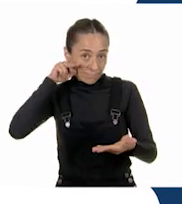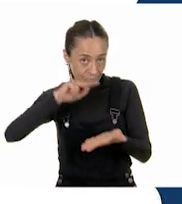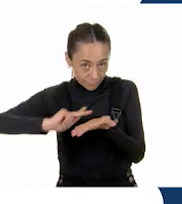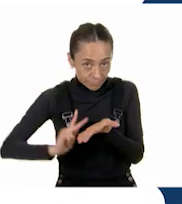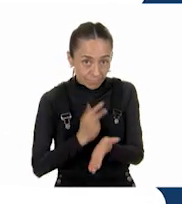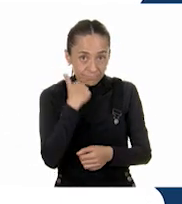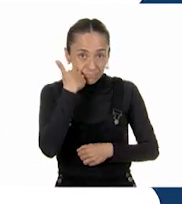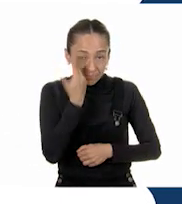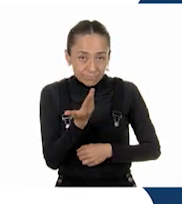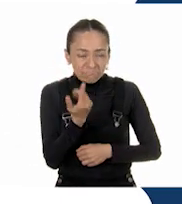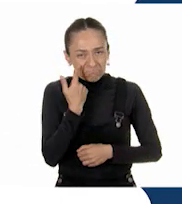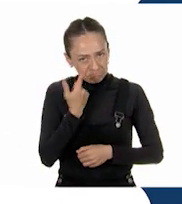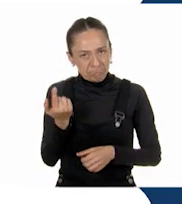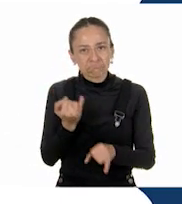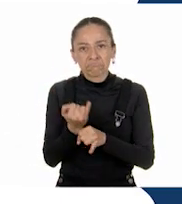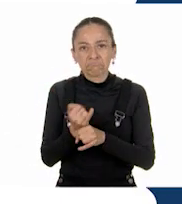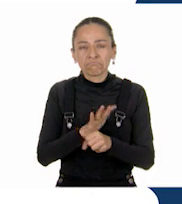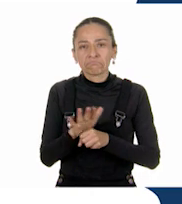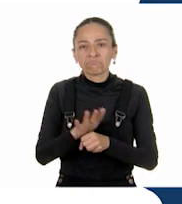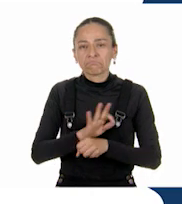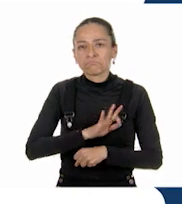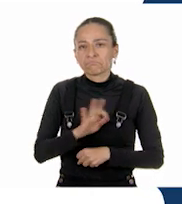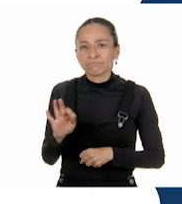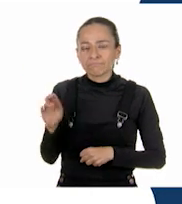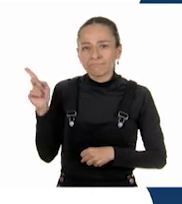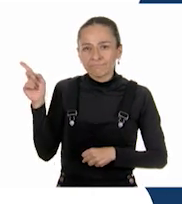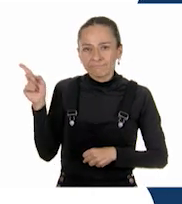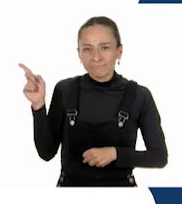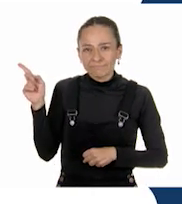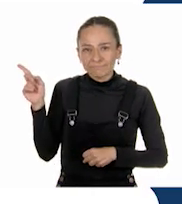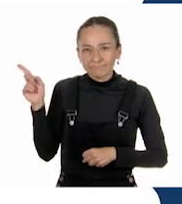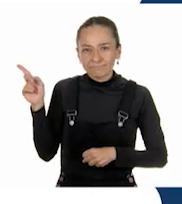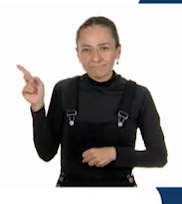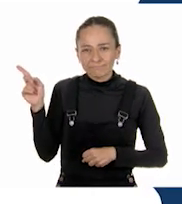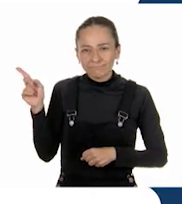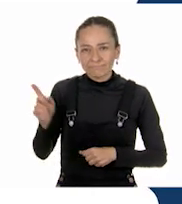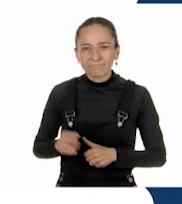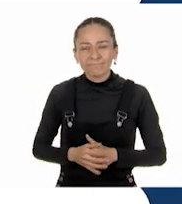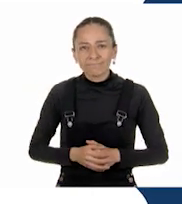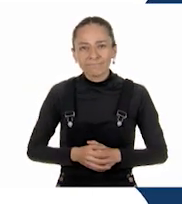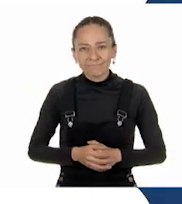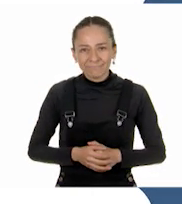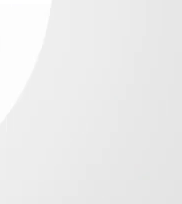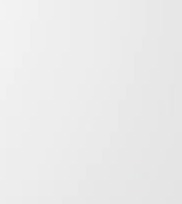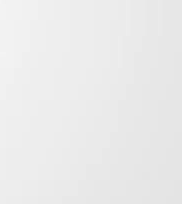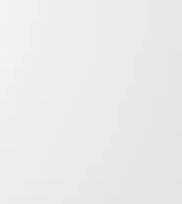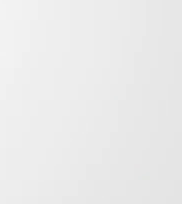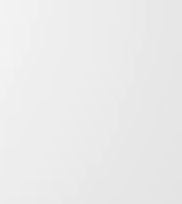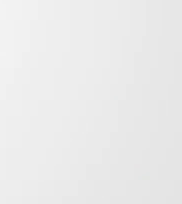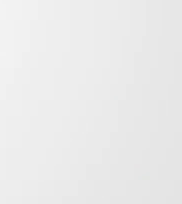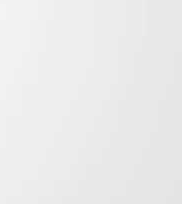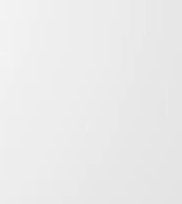encontrar en la siguiente liga. aprendeencasa.sep.gov.mx.